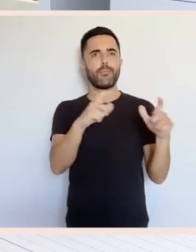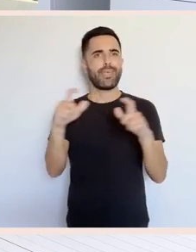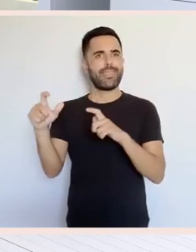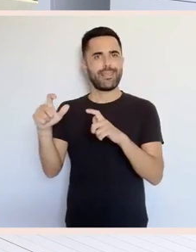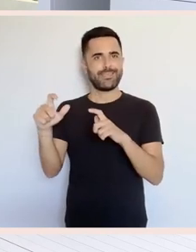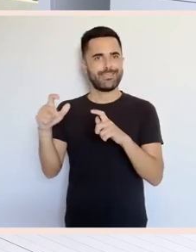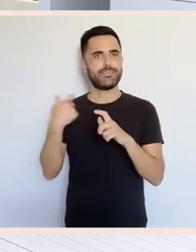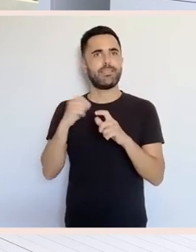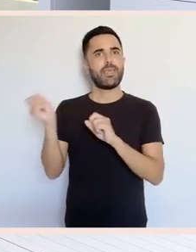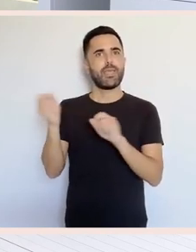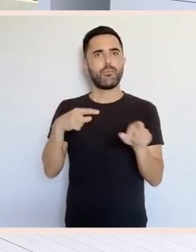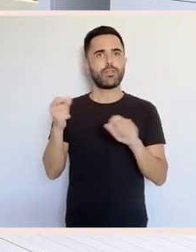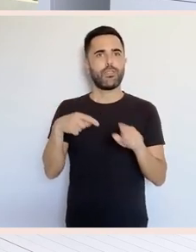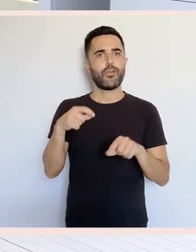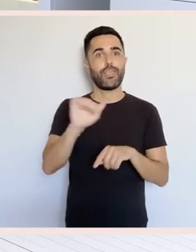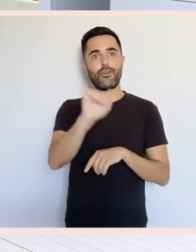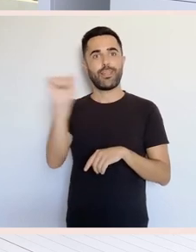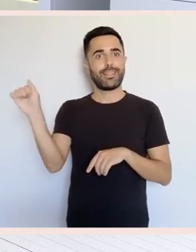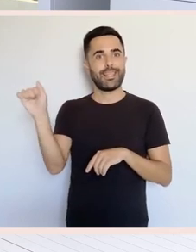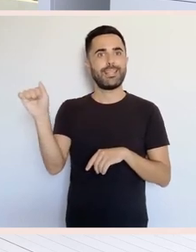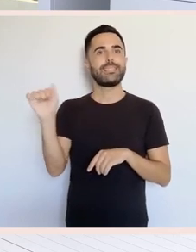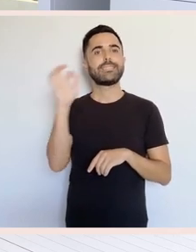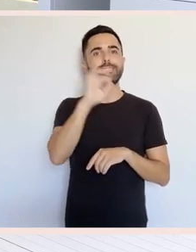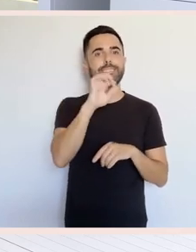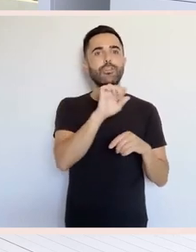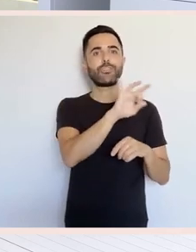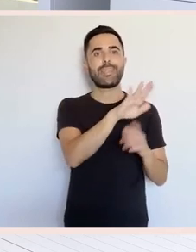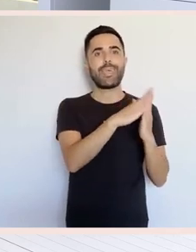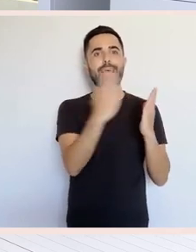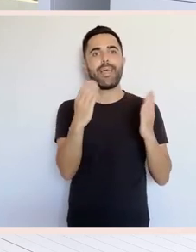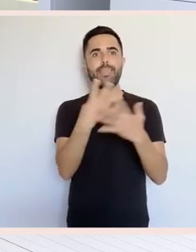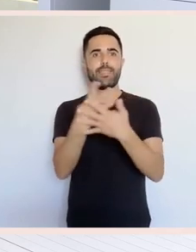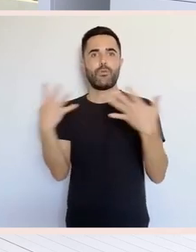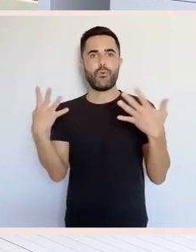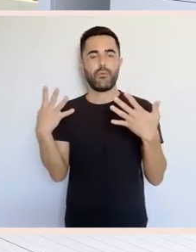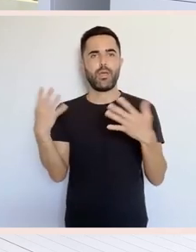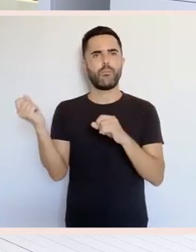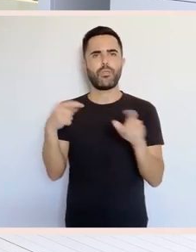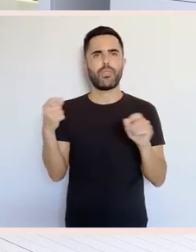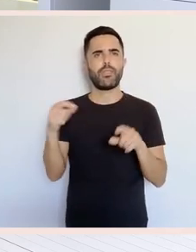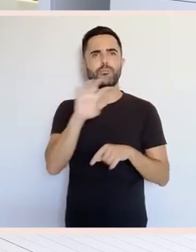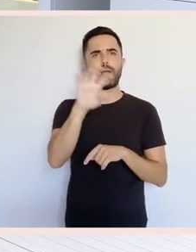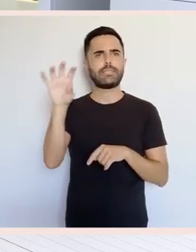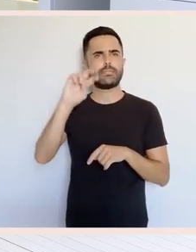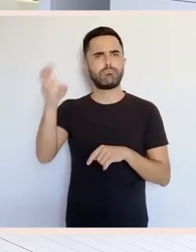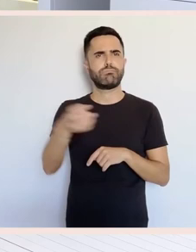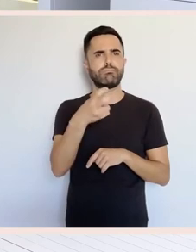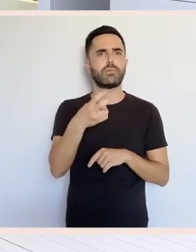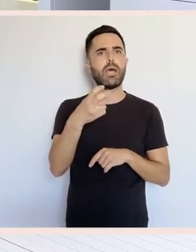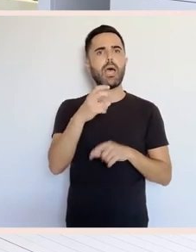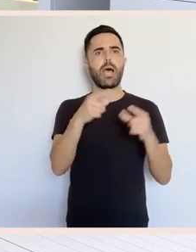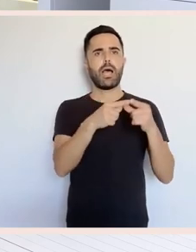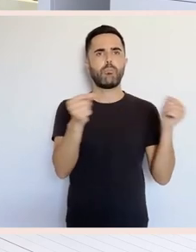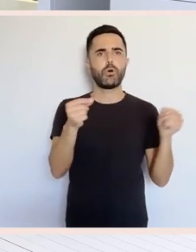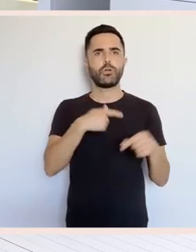orientais que vai entre o século XV e o século XIX en diferentes procedencias de países como Xapón e